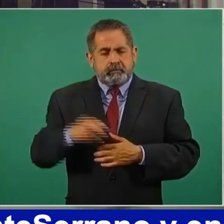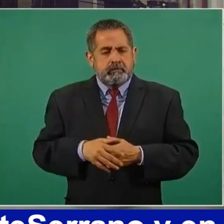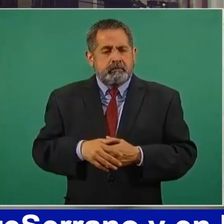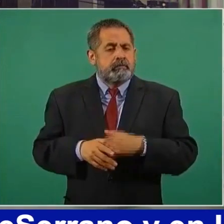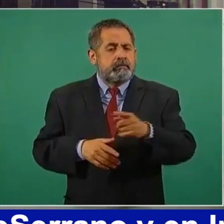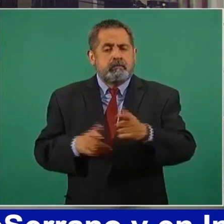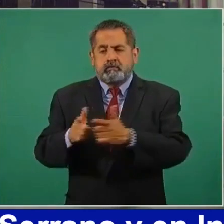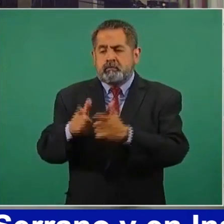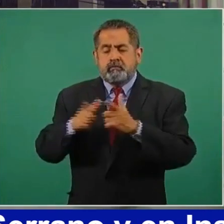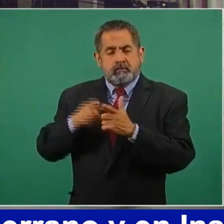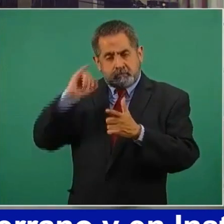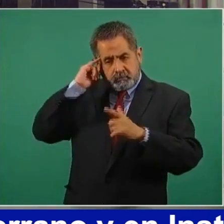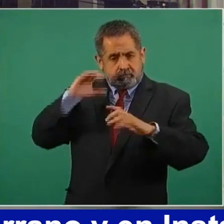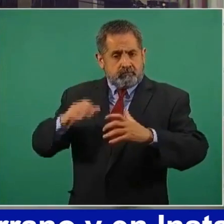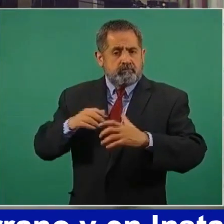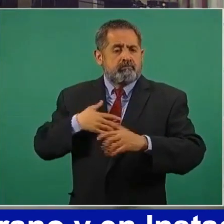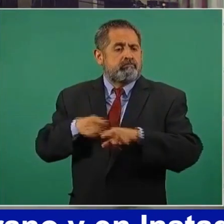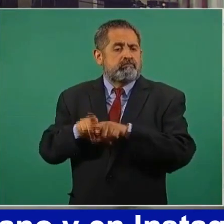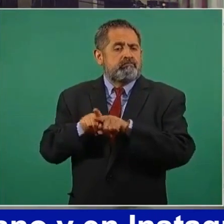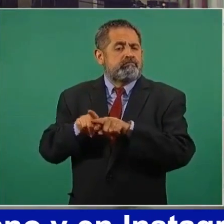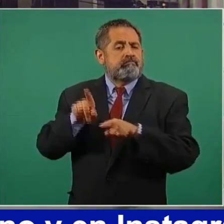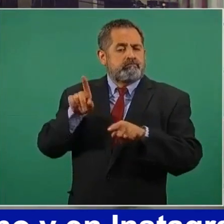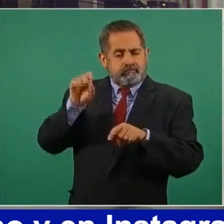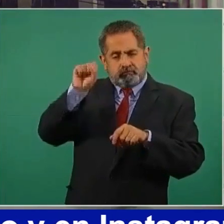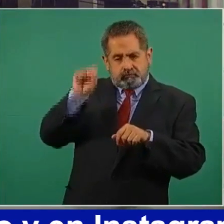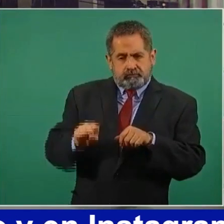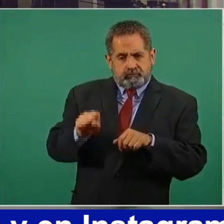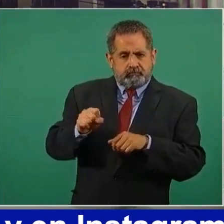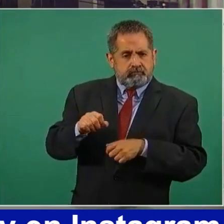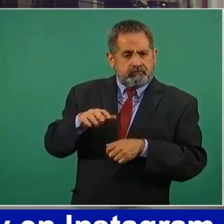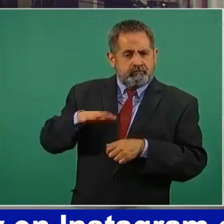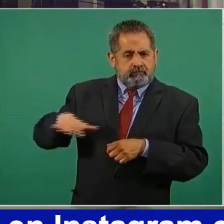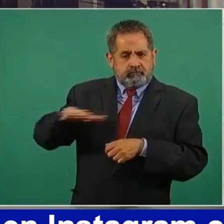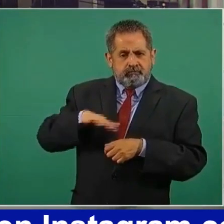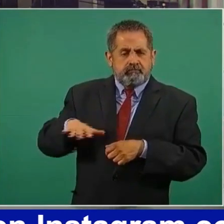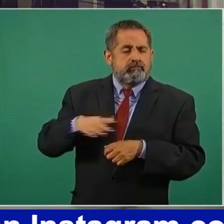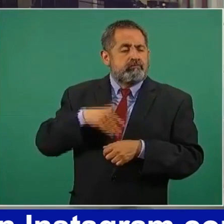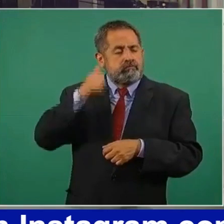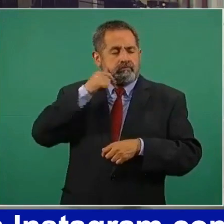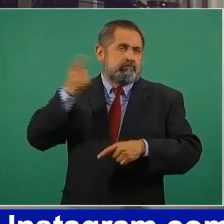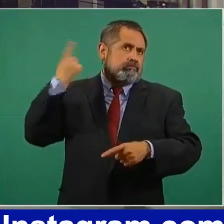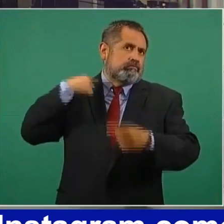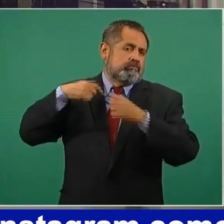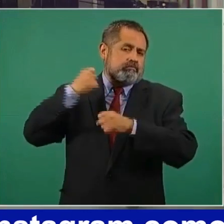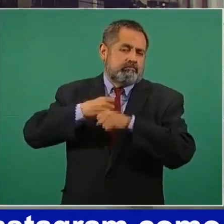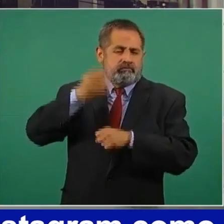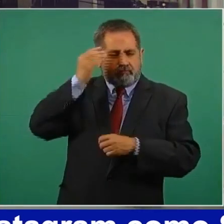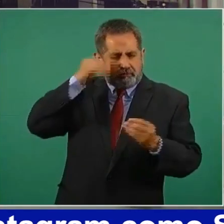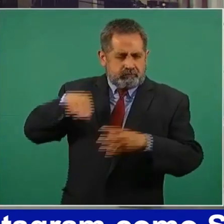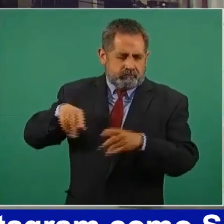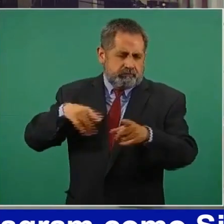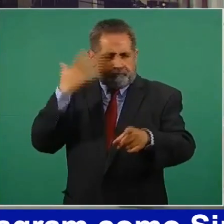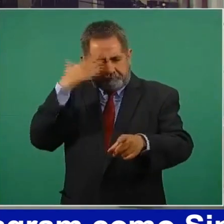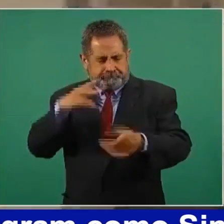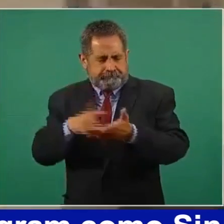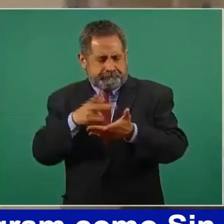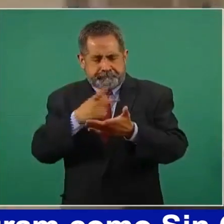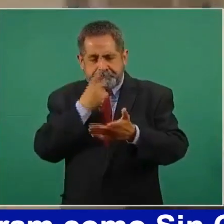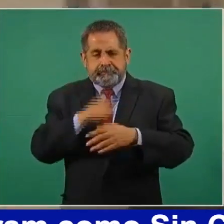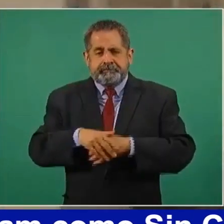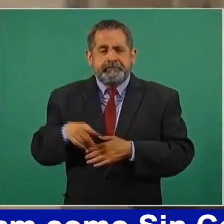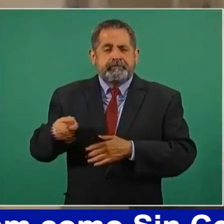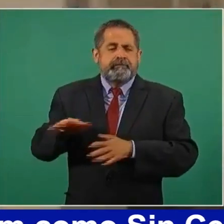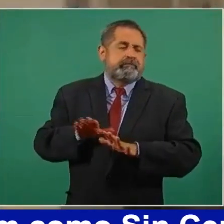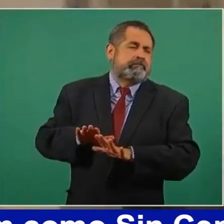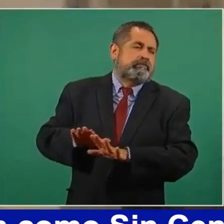Bien, una denuncia y una llamada de auxilio para la gente del sureste mexicano. Presidente, los grupos étnicos y nuestros hermanos del sureste